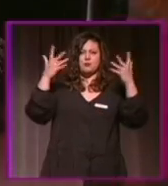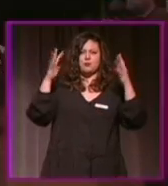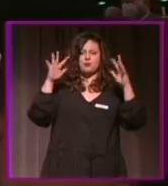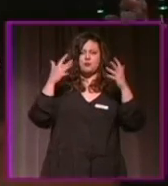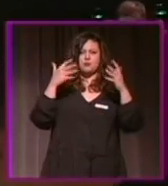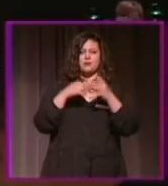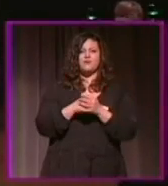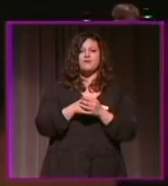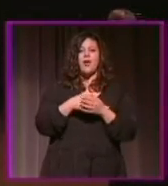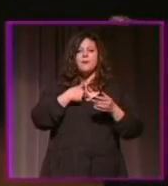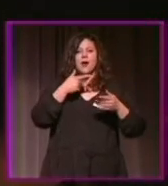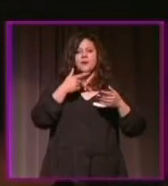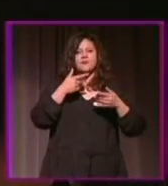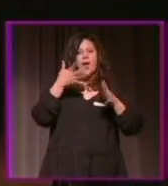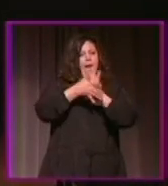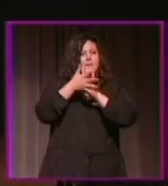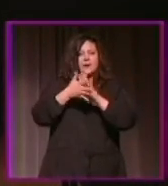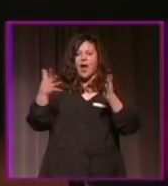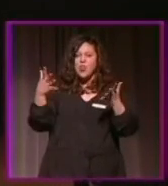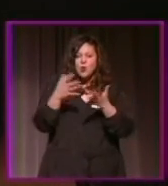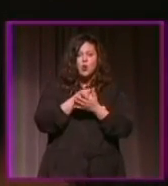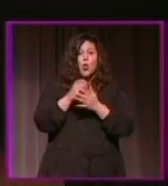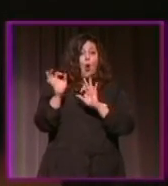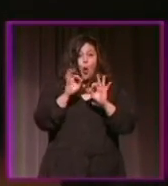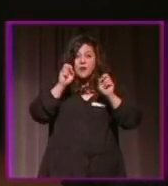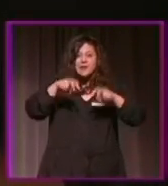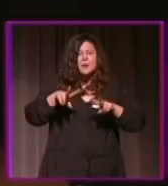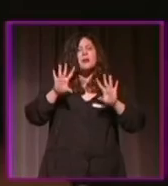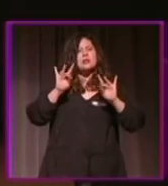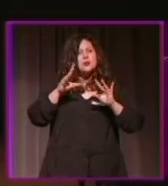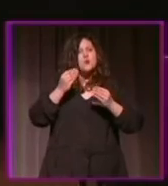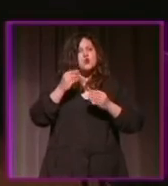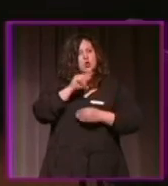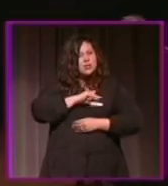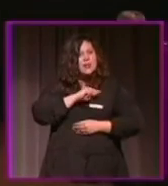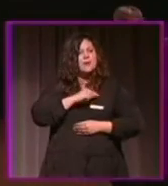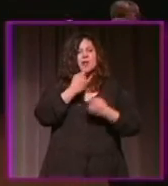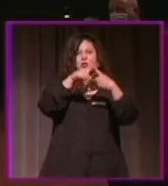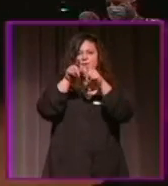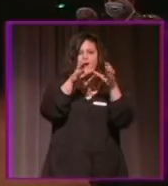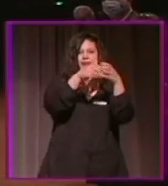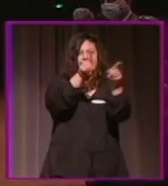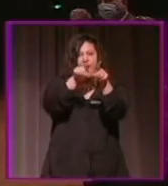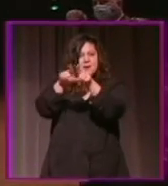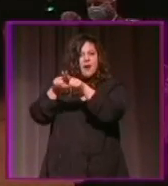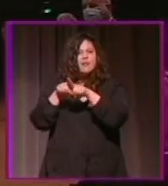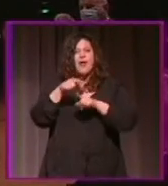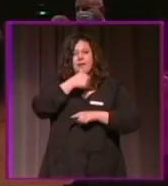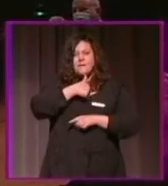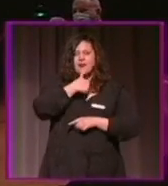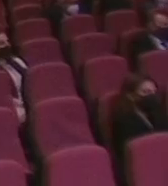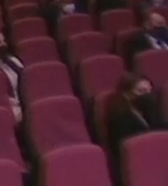También dirigió unas palabras el vicario general de la diócesis, Francisco Espigares. Por la ausencia un año más del arzobispo.